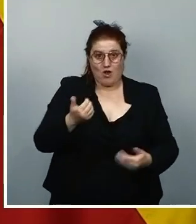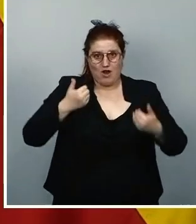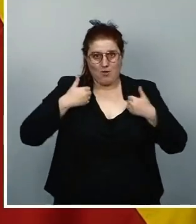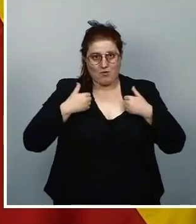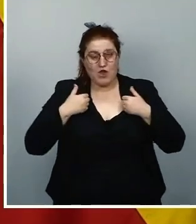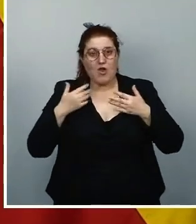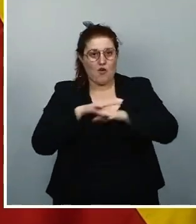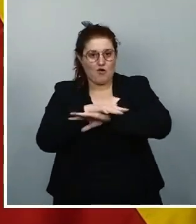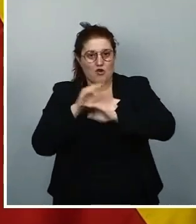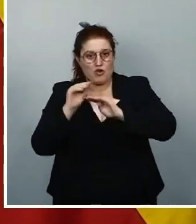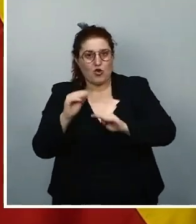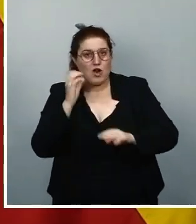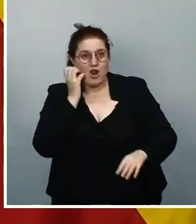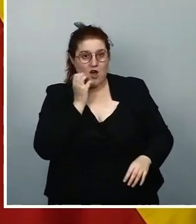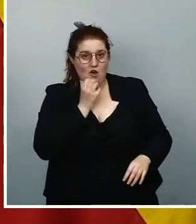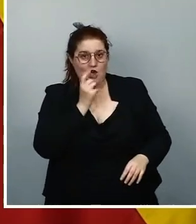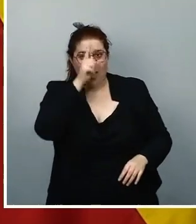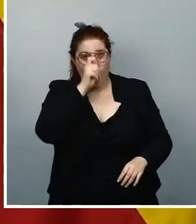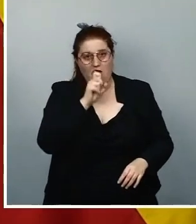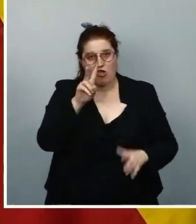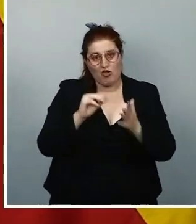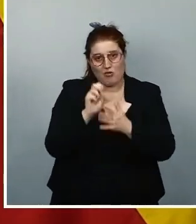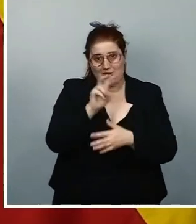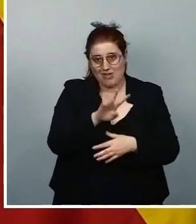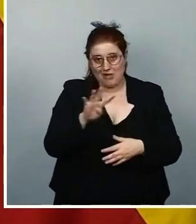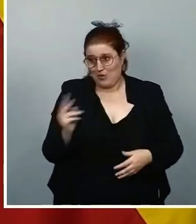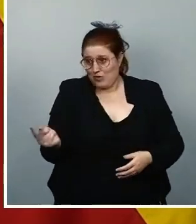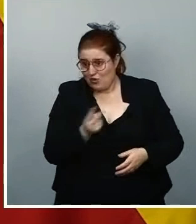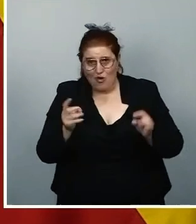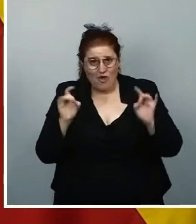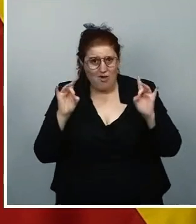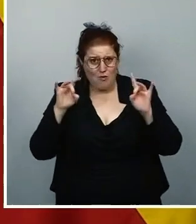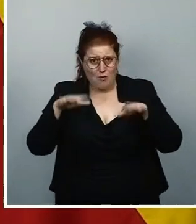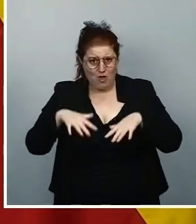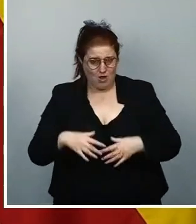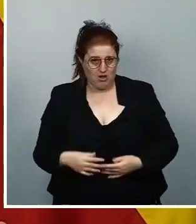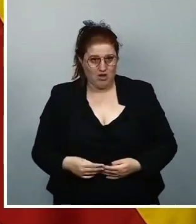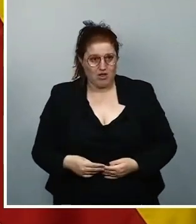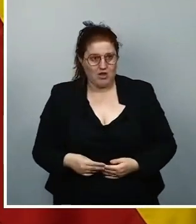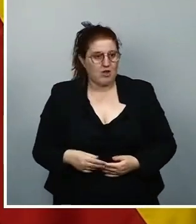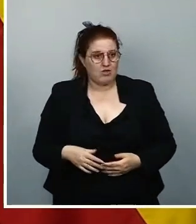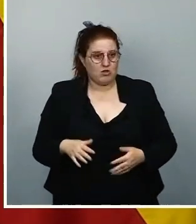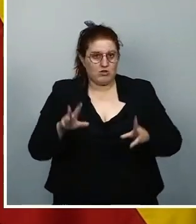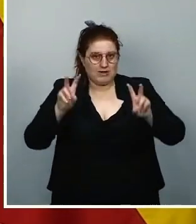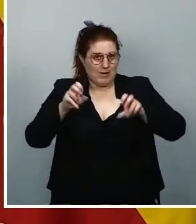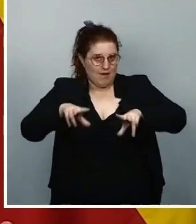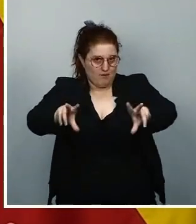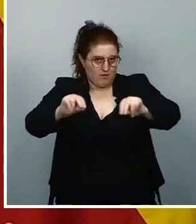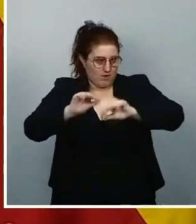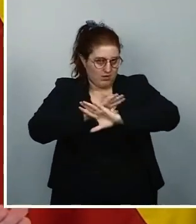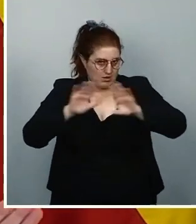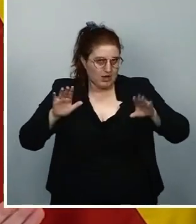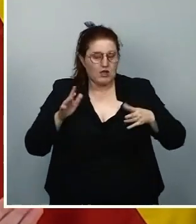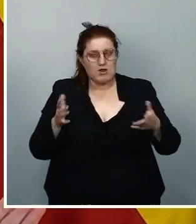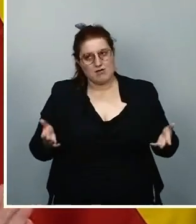Gobierno del señor Rajoy en el año 2014. Por tanto, fin. Entenderán